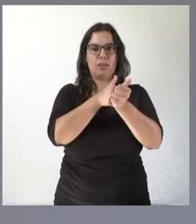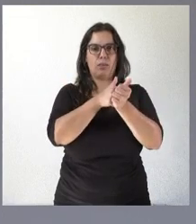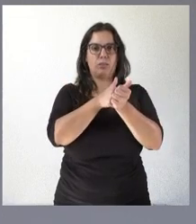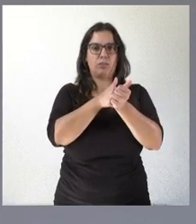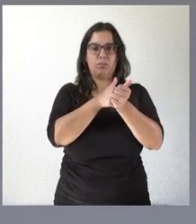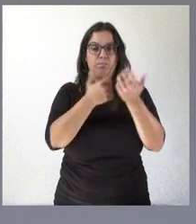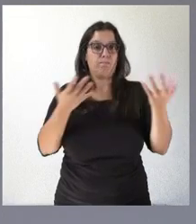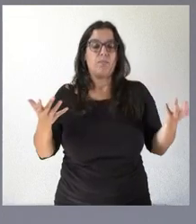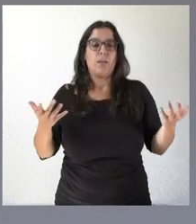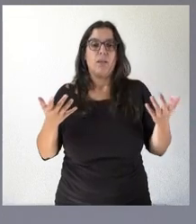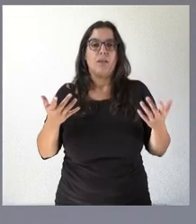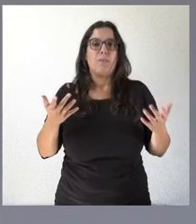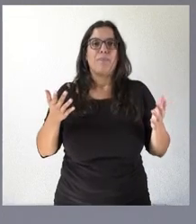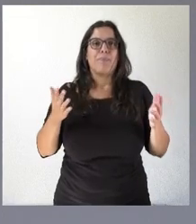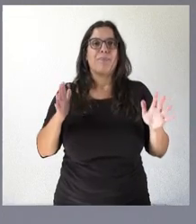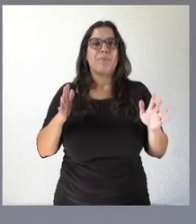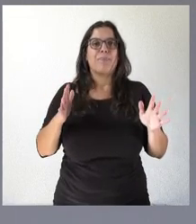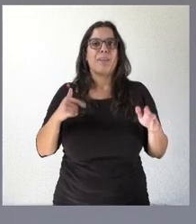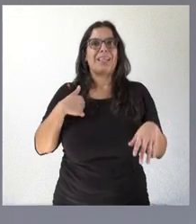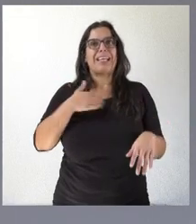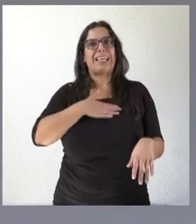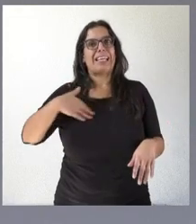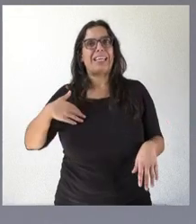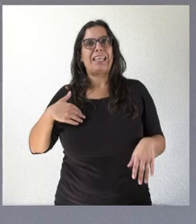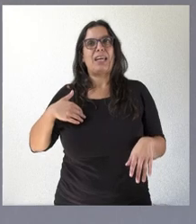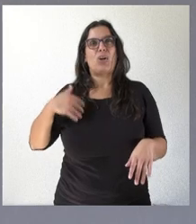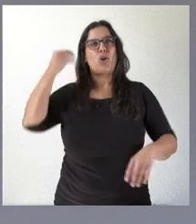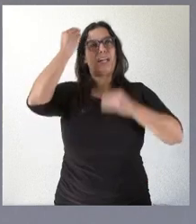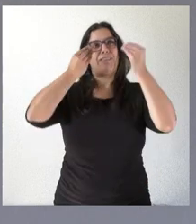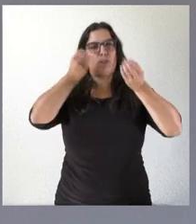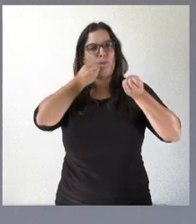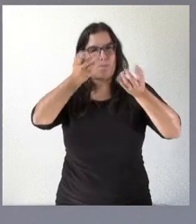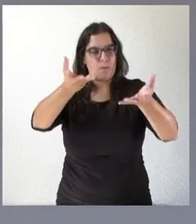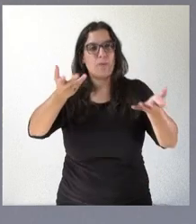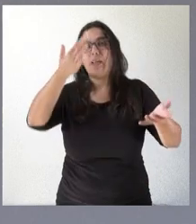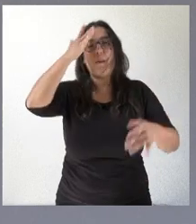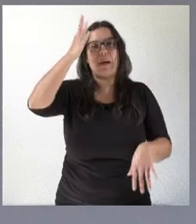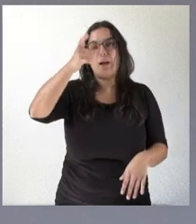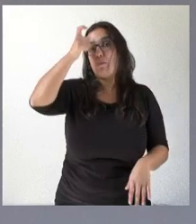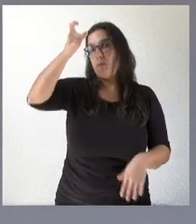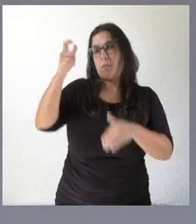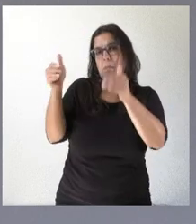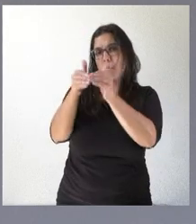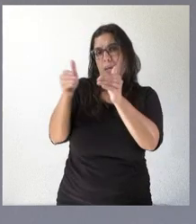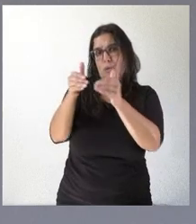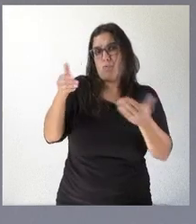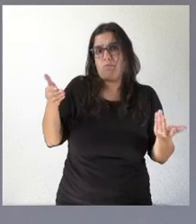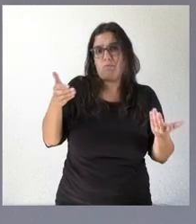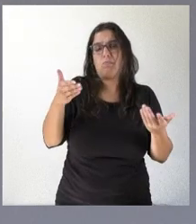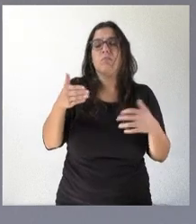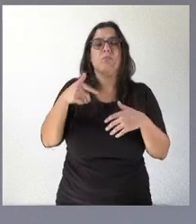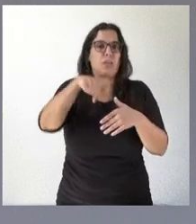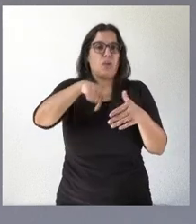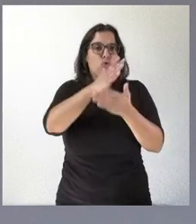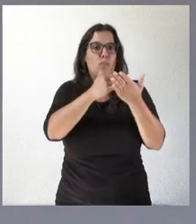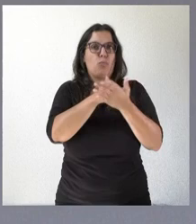quiero… Les quiero hacer una reflexión. Imagínense en un pueblo pequeño de nuestra comunidad que